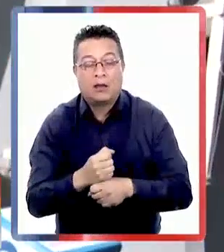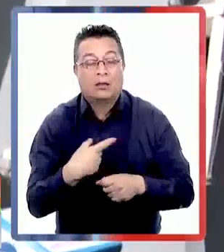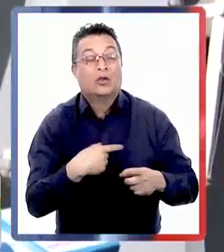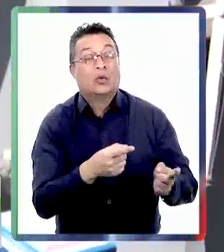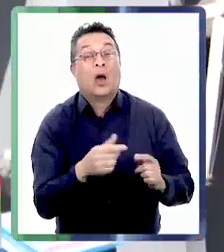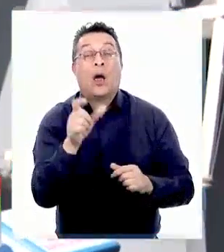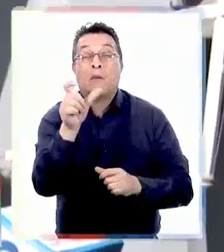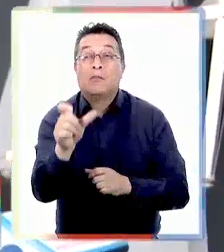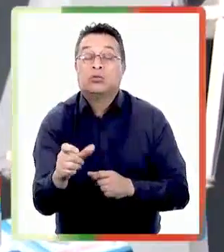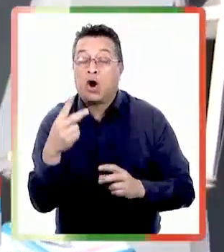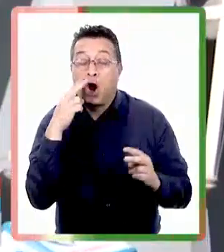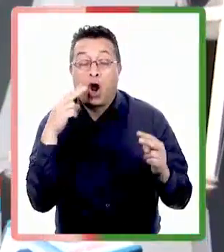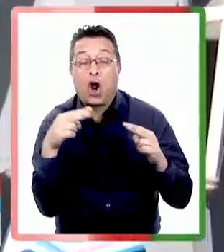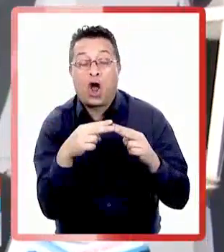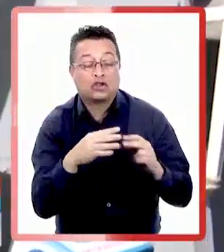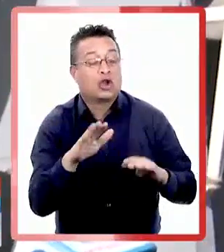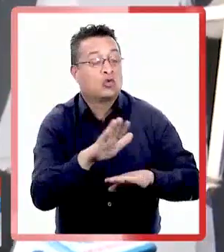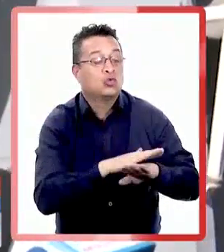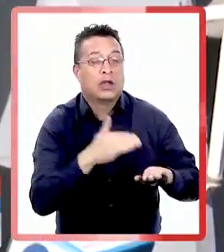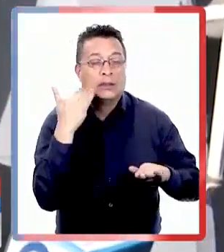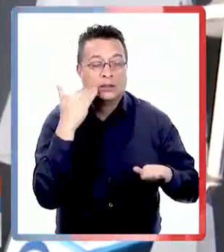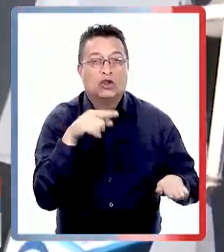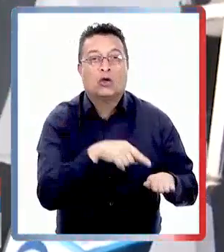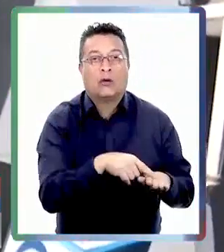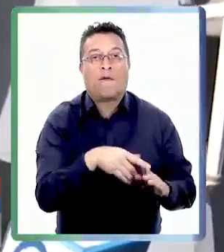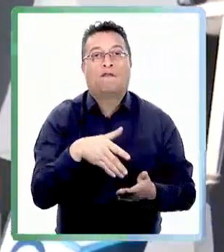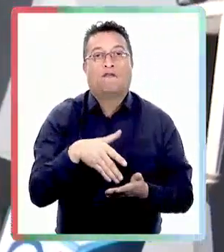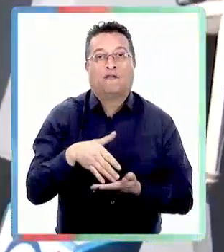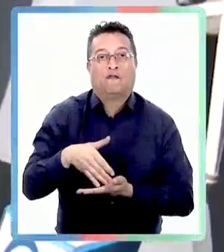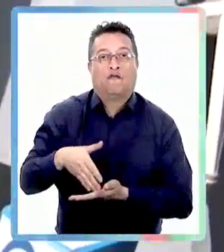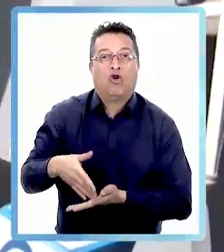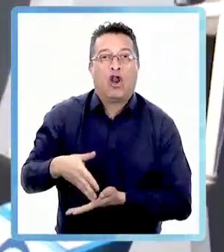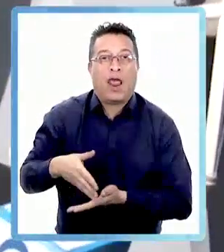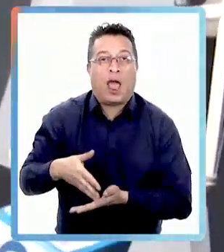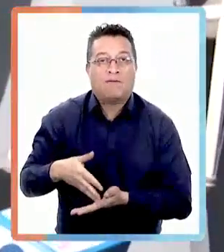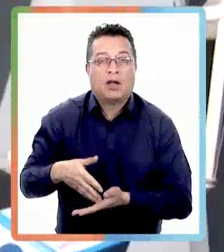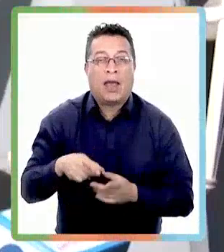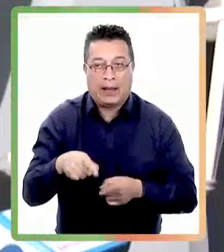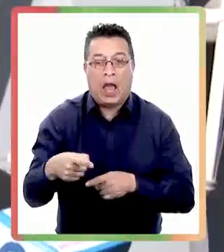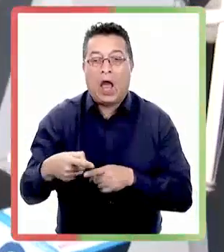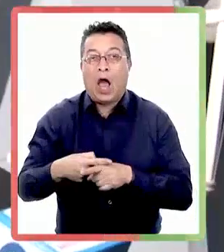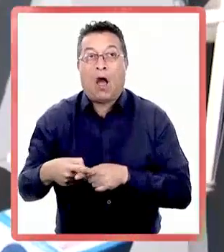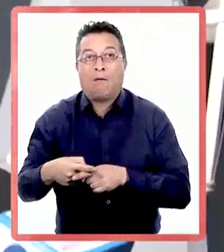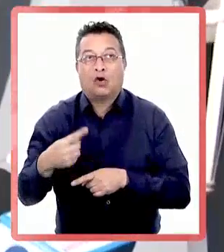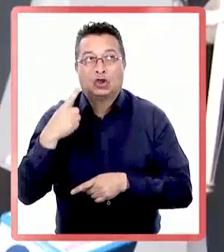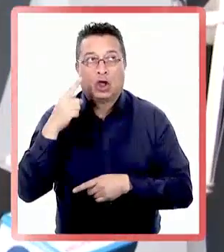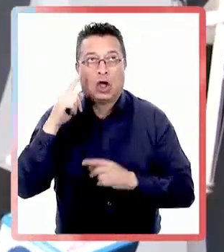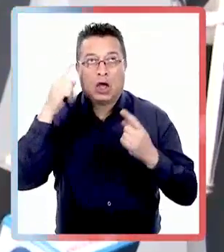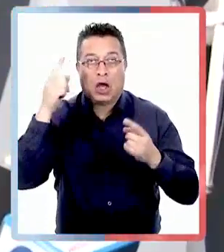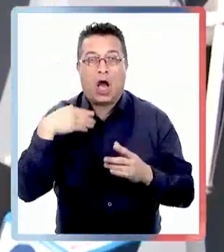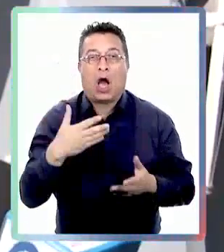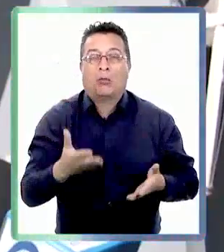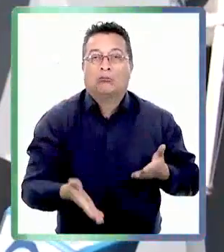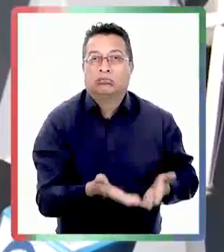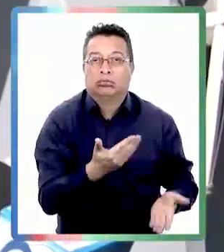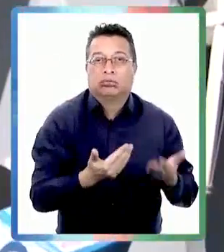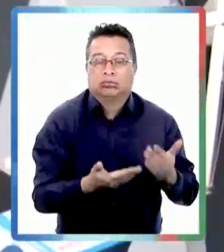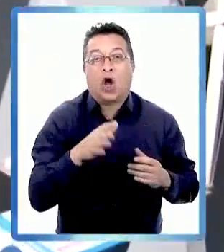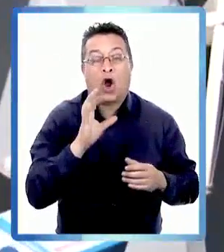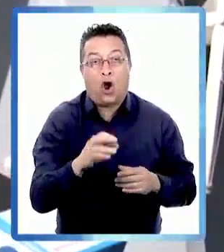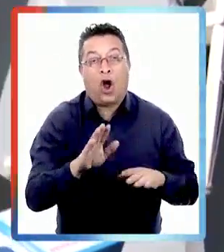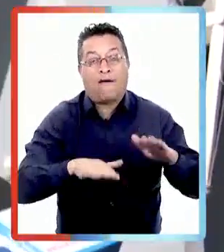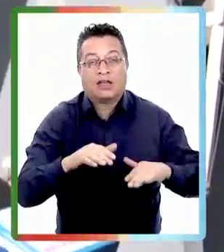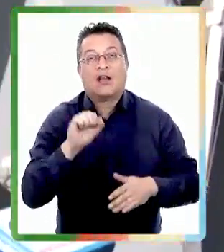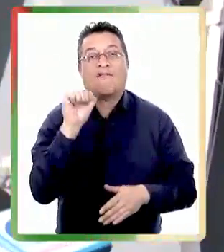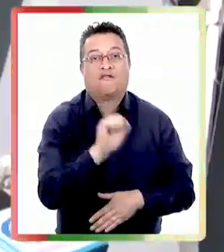dejan con una persona cercana al cuidado al menor y este queda vulnerable y ahí el abusador digamos hace tocaciones